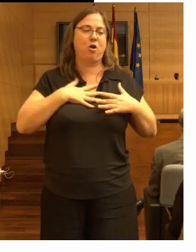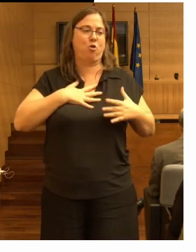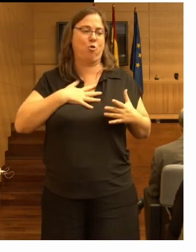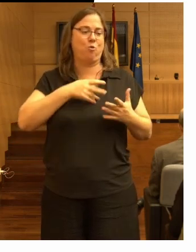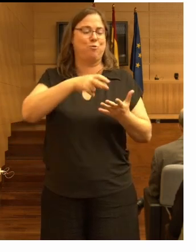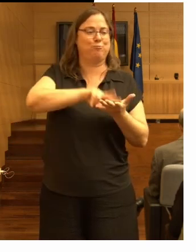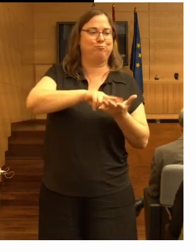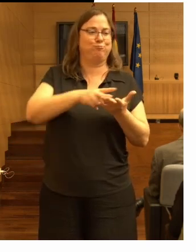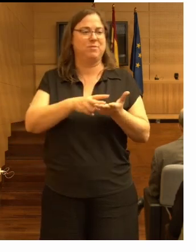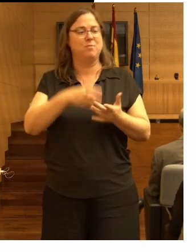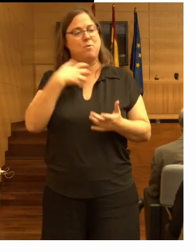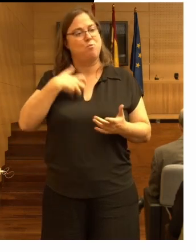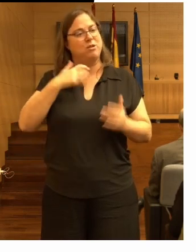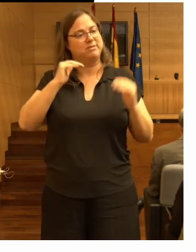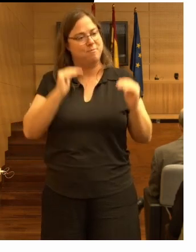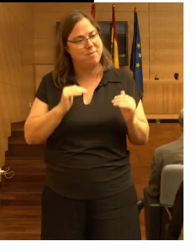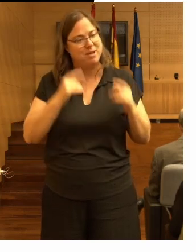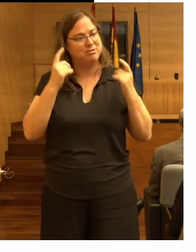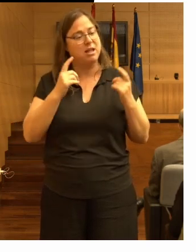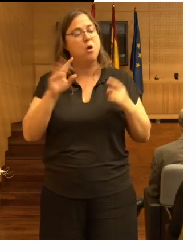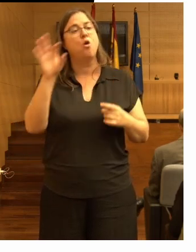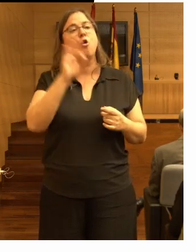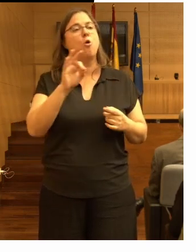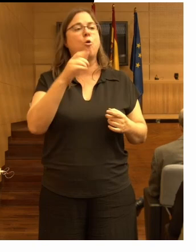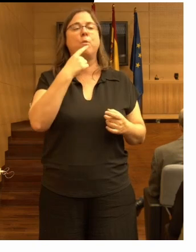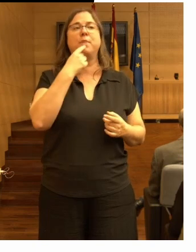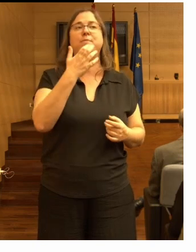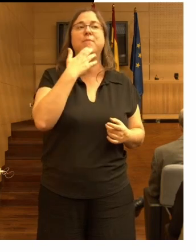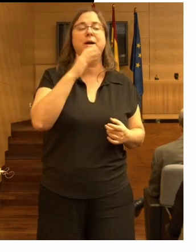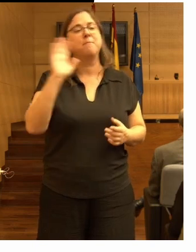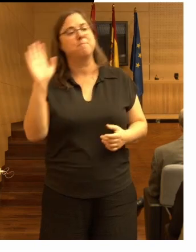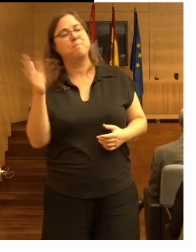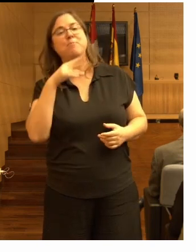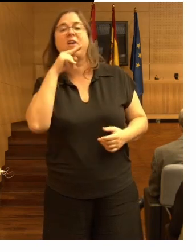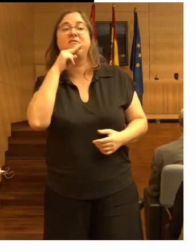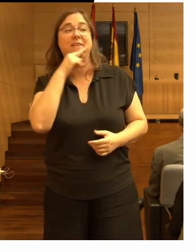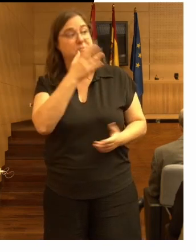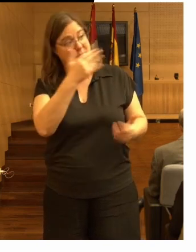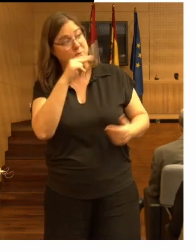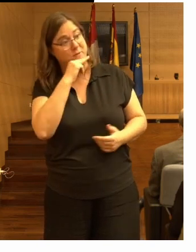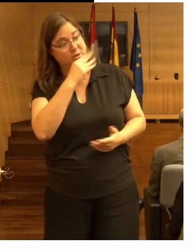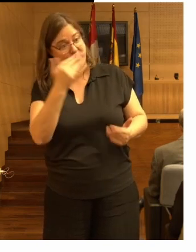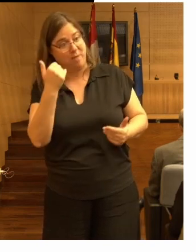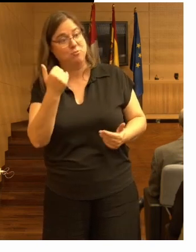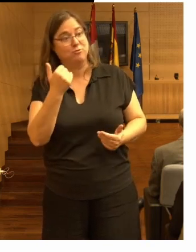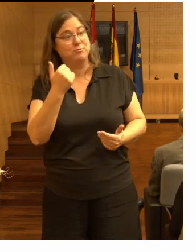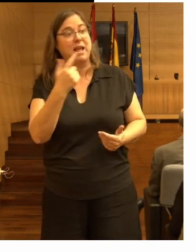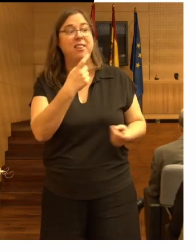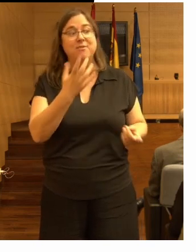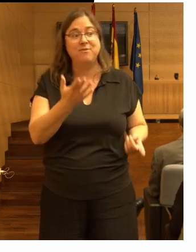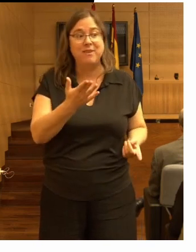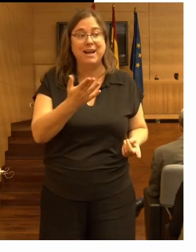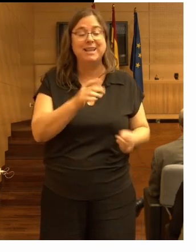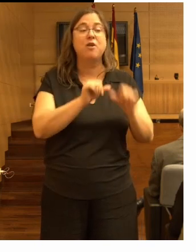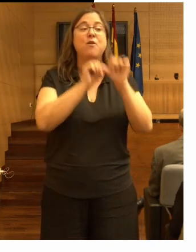reducir las molestias o decir venga que te llevo al baño si te hace falta? es una forma de ser como